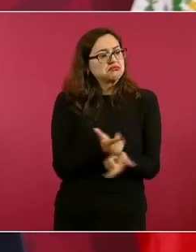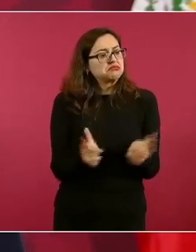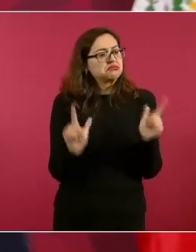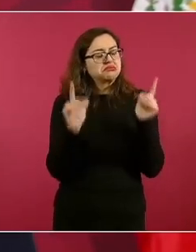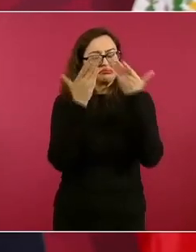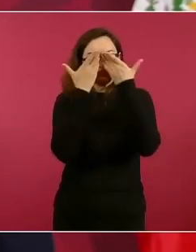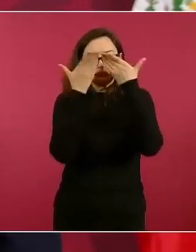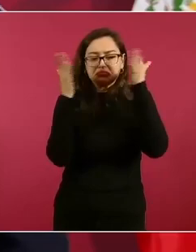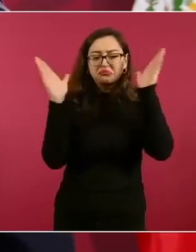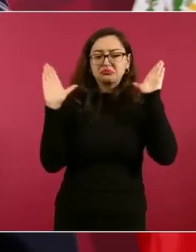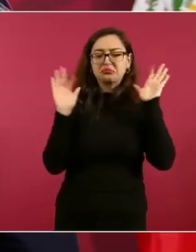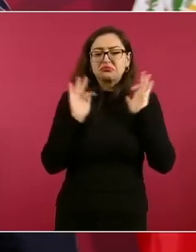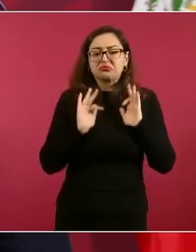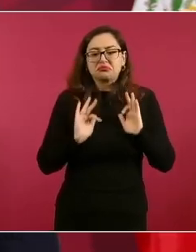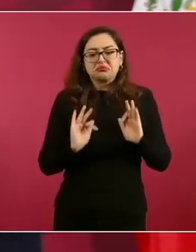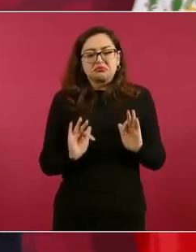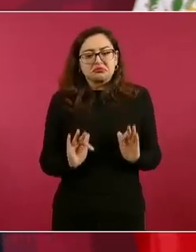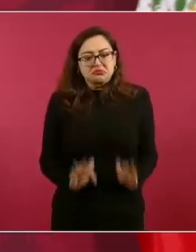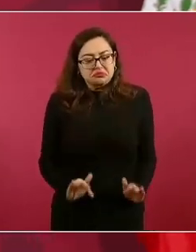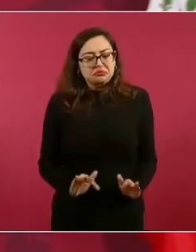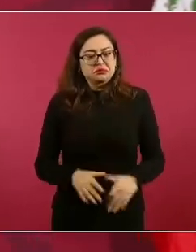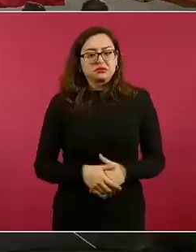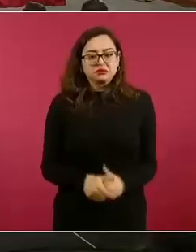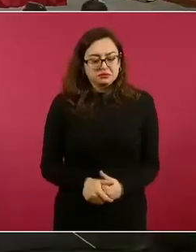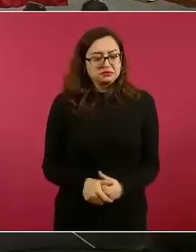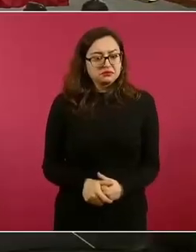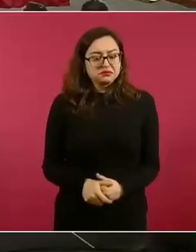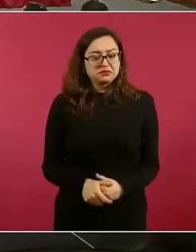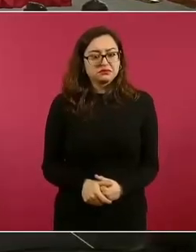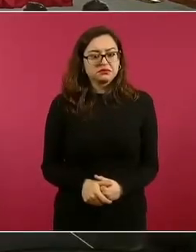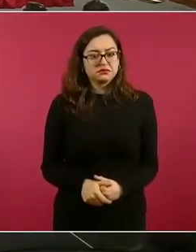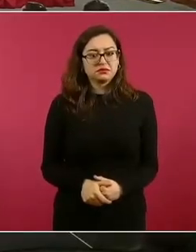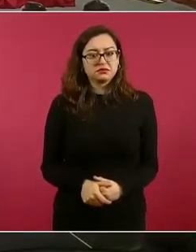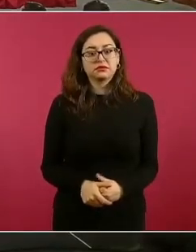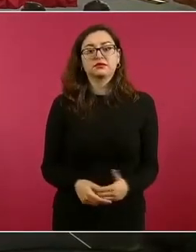Hay dos ejemplos extraordinarios,